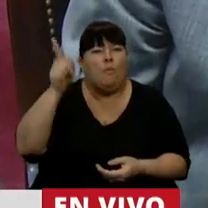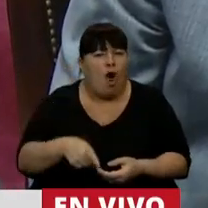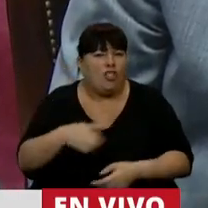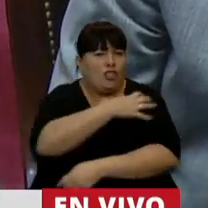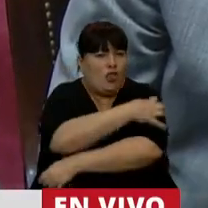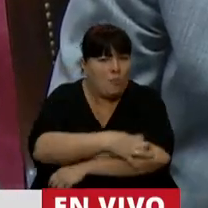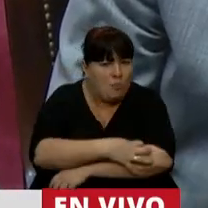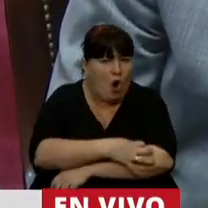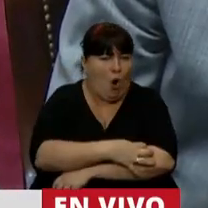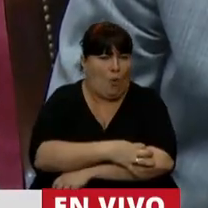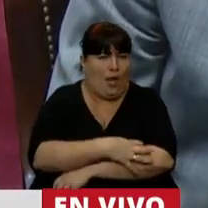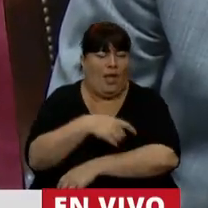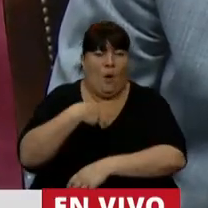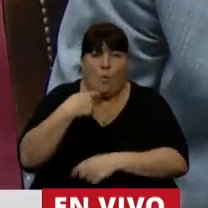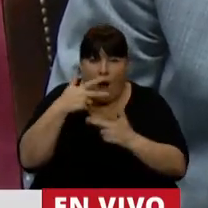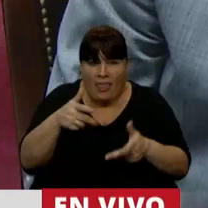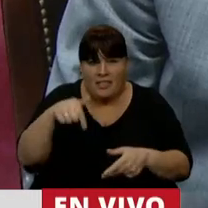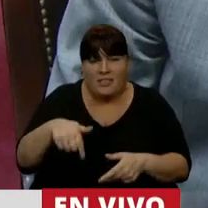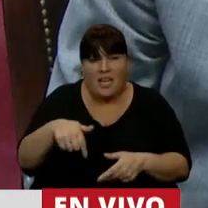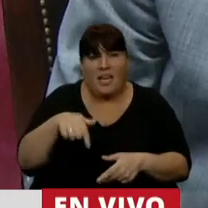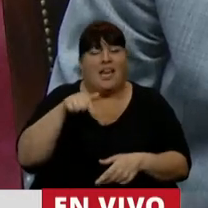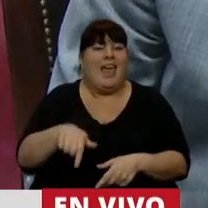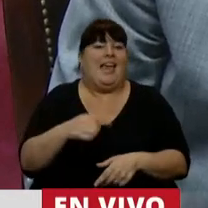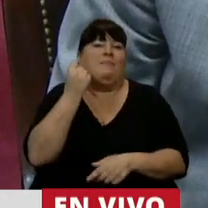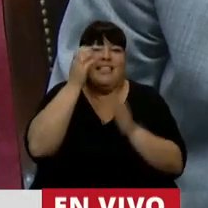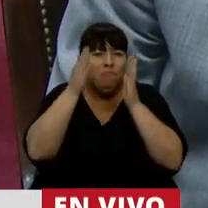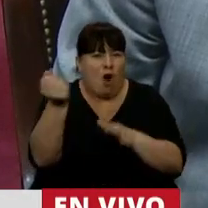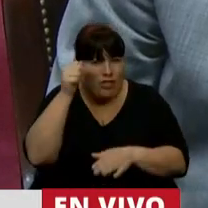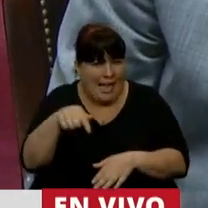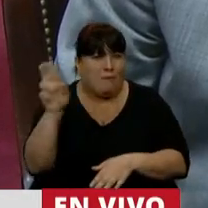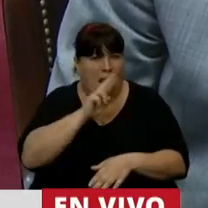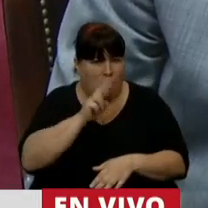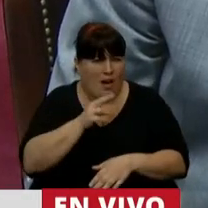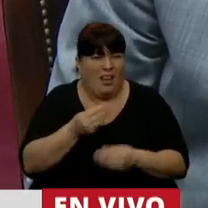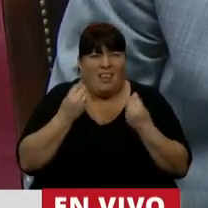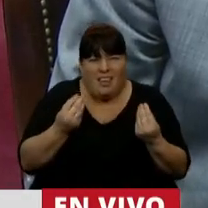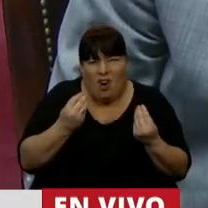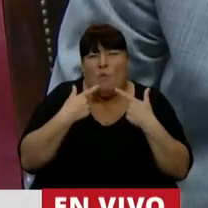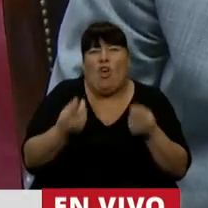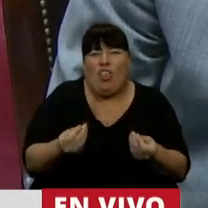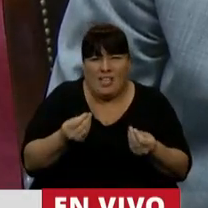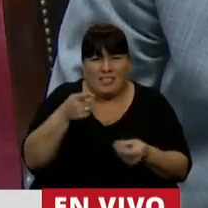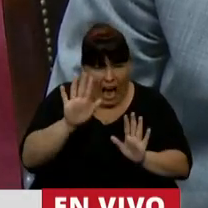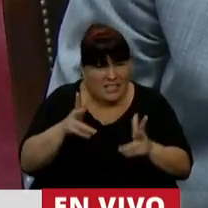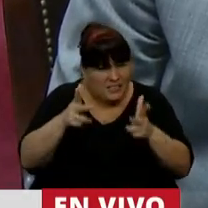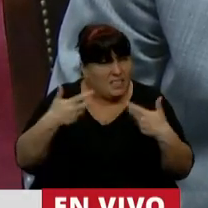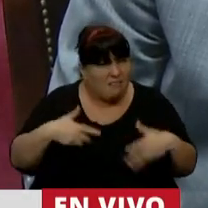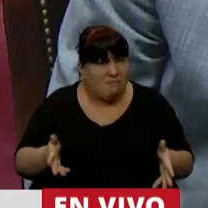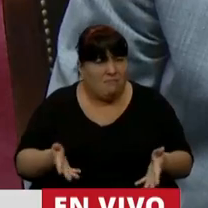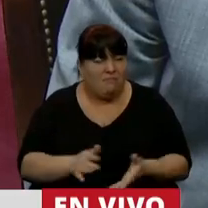de pobres vamos a decir que esto es una prioridad para las mujeres. ¿Con qué cara vamos a decirlo?